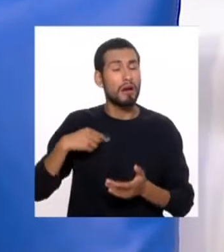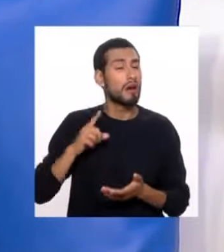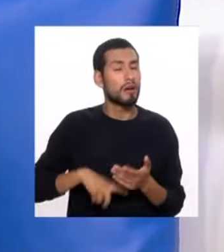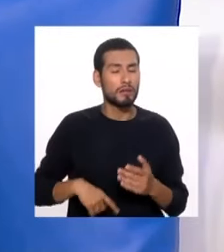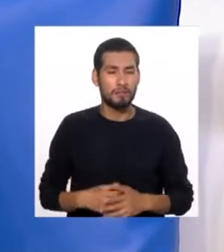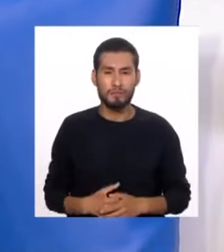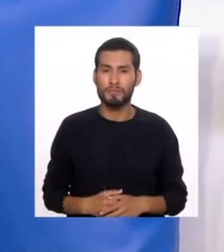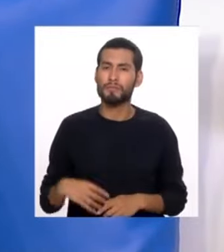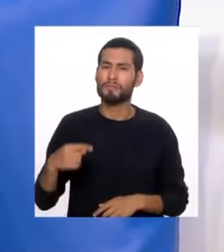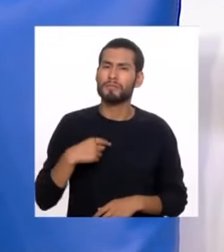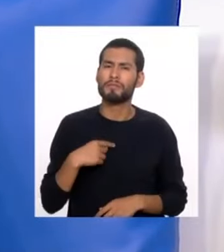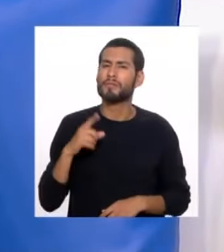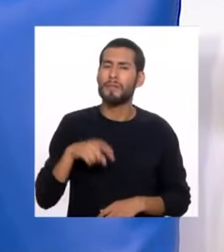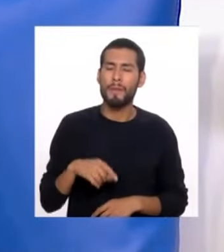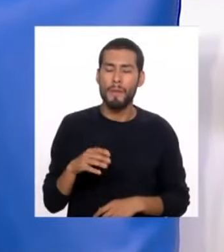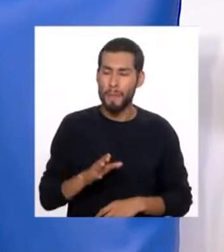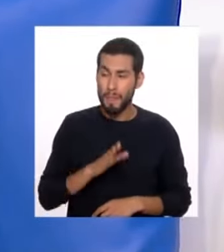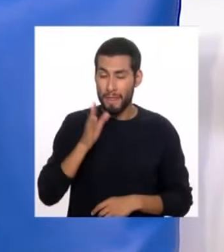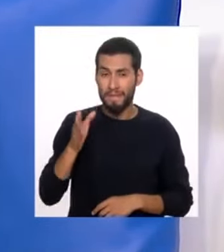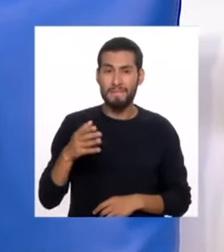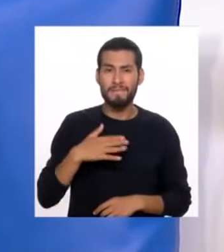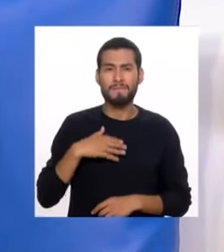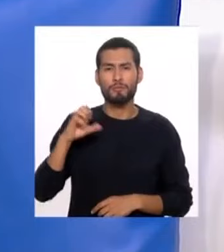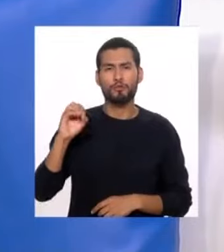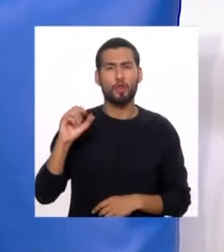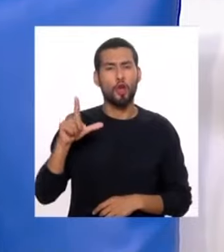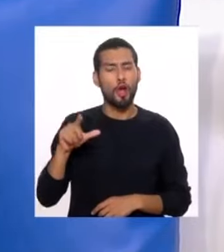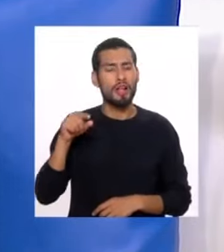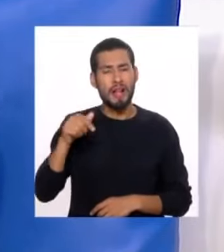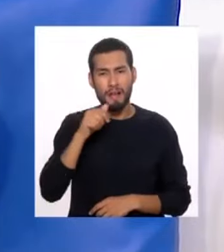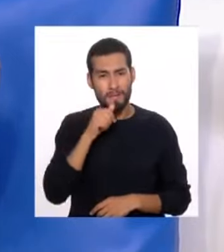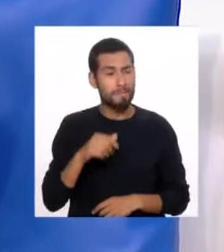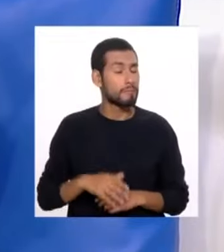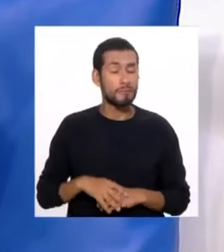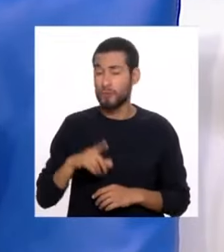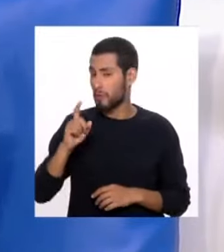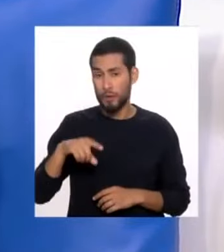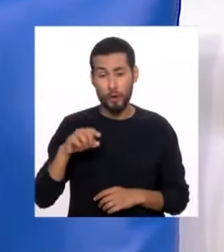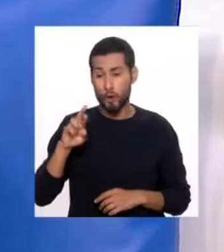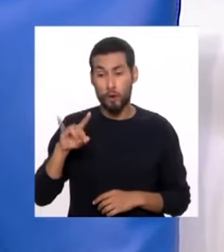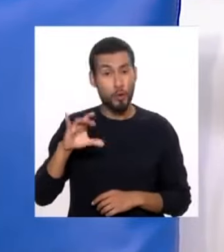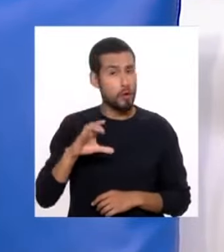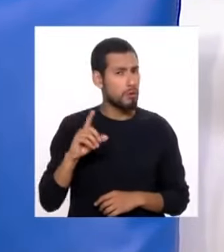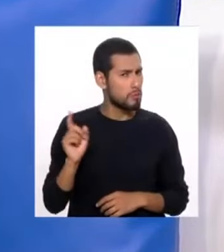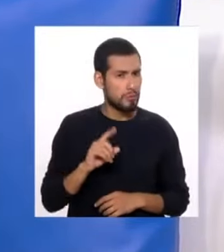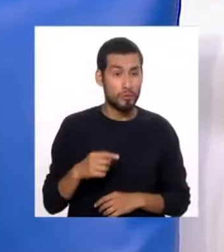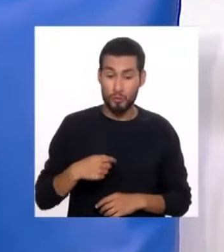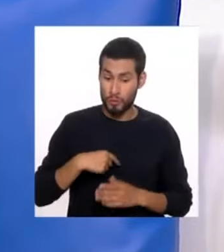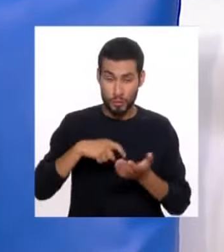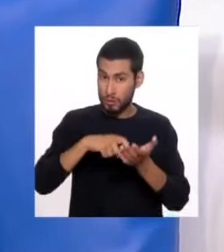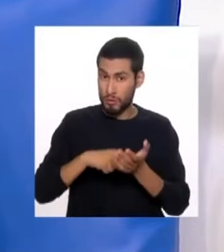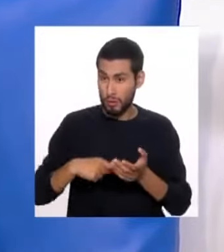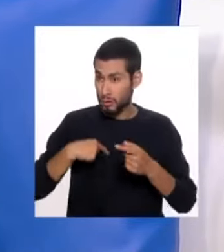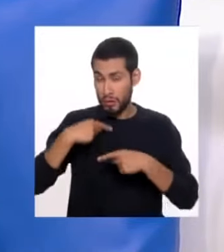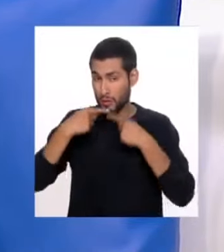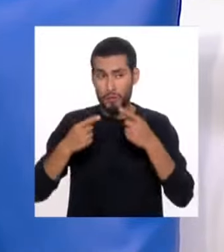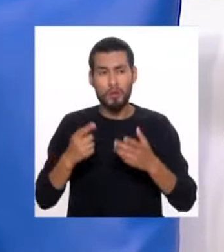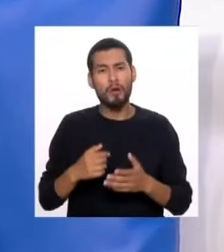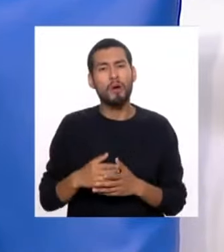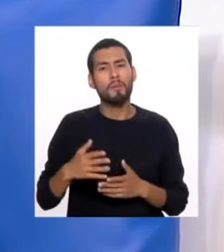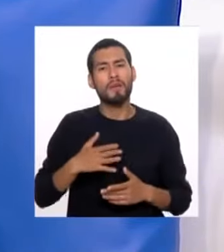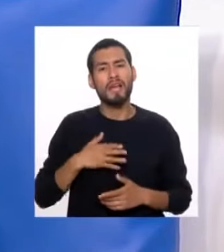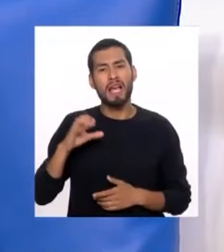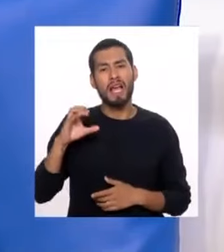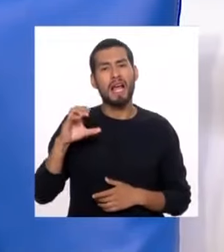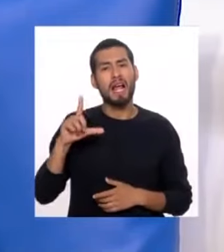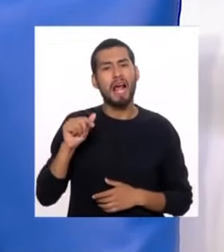Lo primero que tengo que hacer, ir a sacar mi clave sol a Sunat. No es necesario tener RU. Como no estoy obligado a declarar, simplemente saco mi